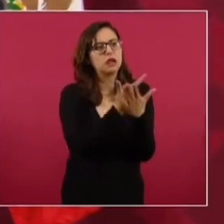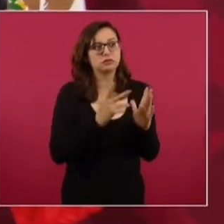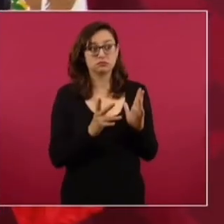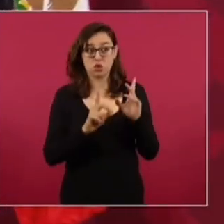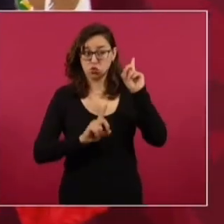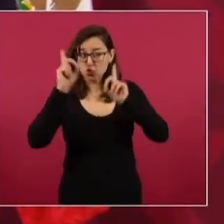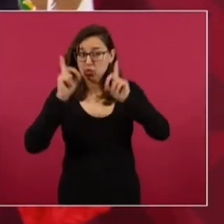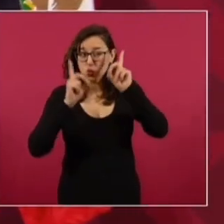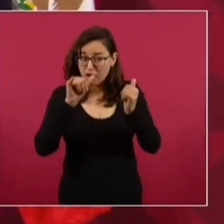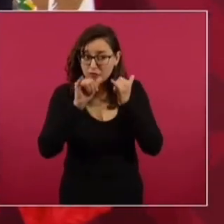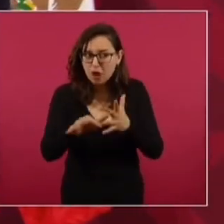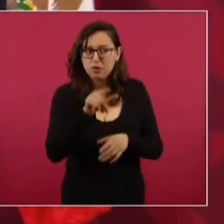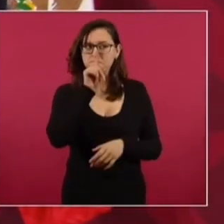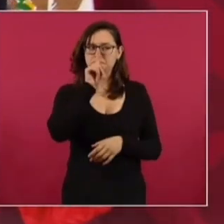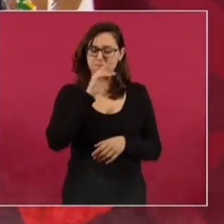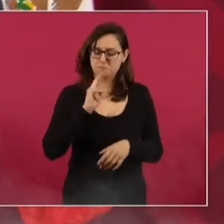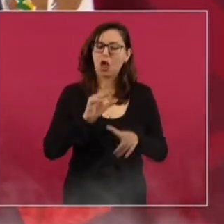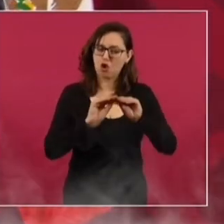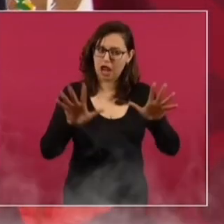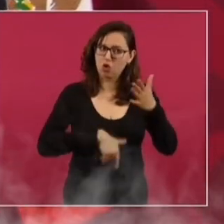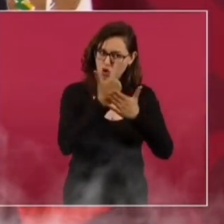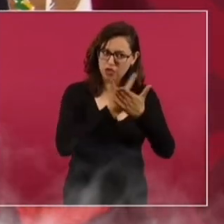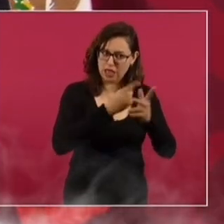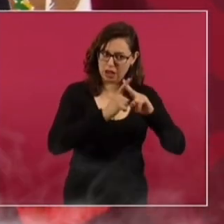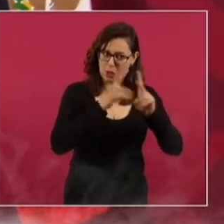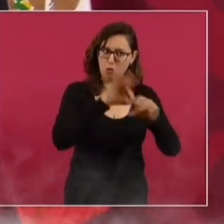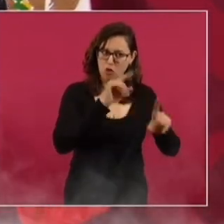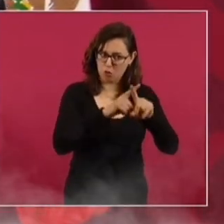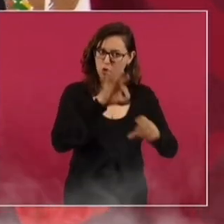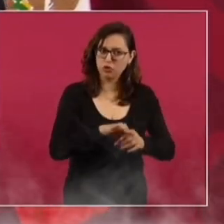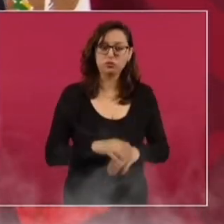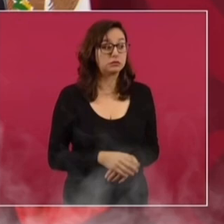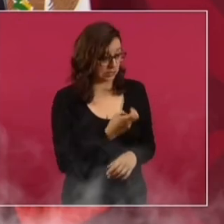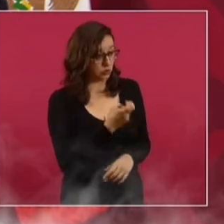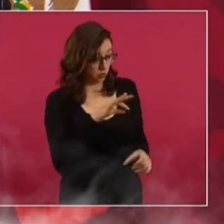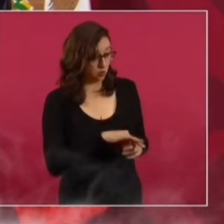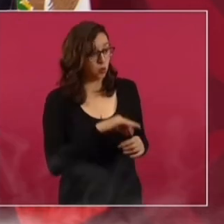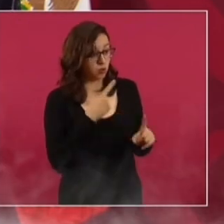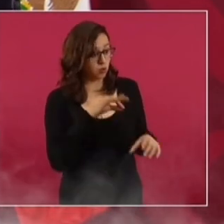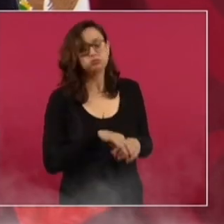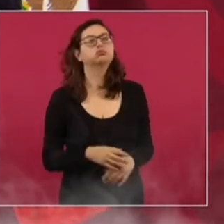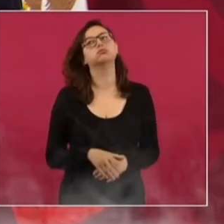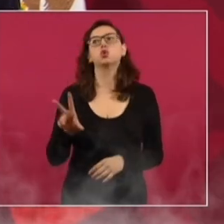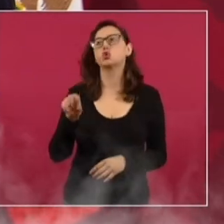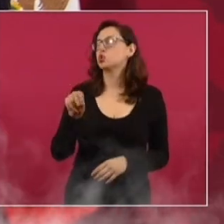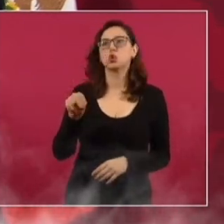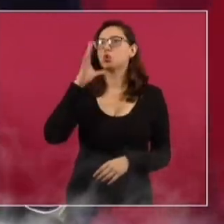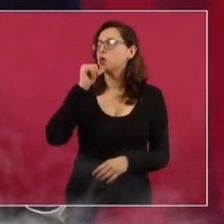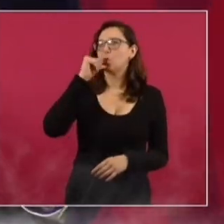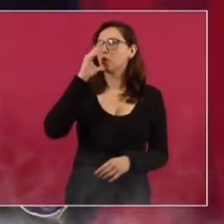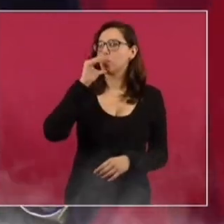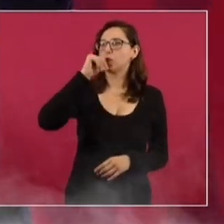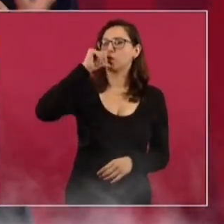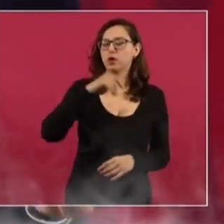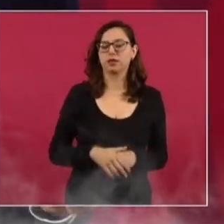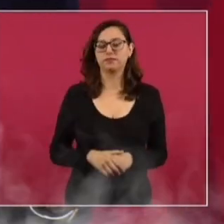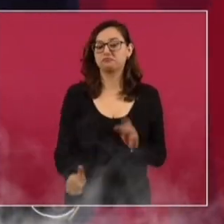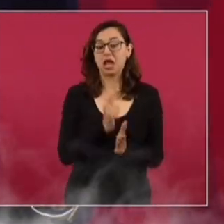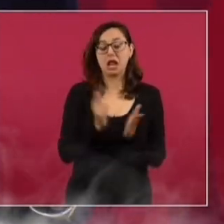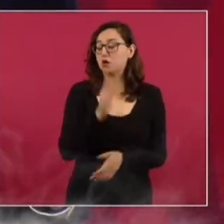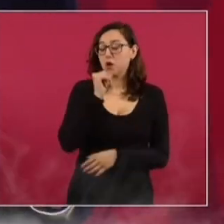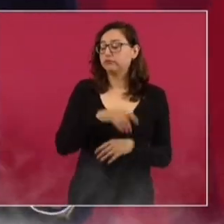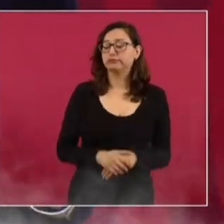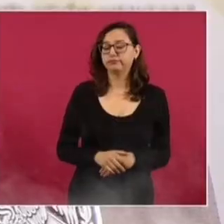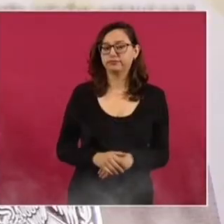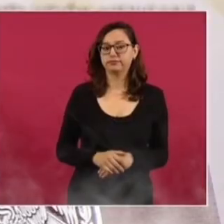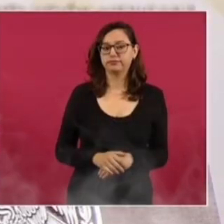mancha. Y era la mejor manera de resolver el problema. El voto por voto. El voto por voto. Dijeron que no. No se podía técnicamente. Legalmente no se podía